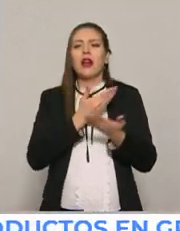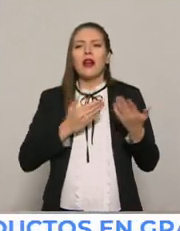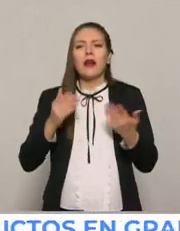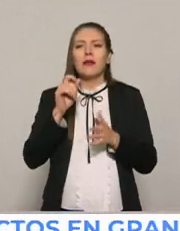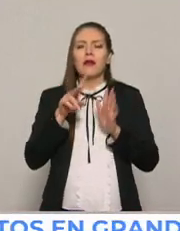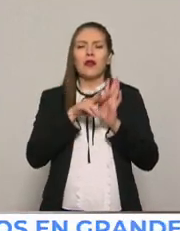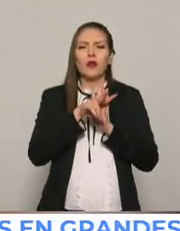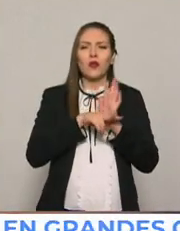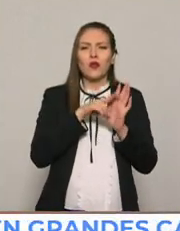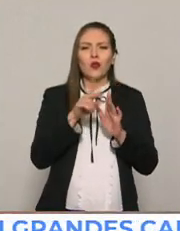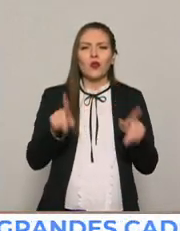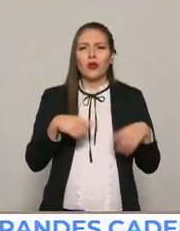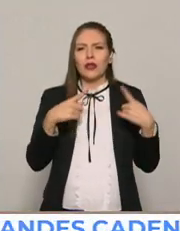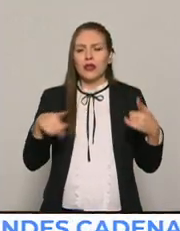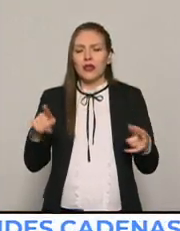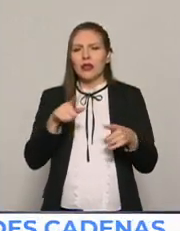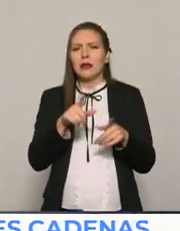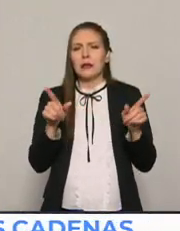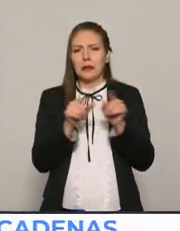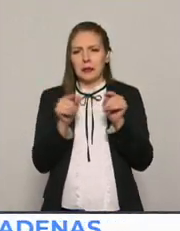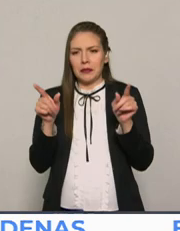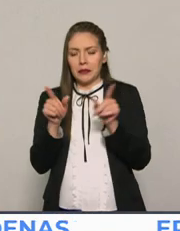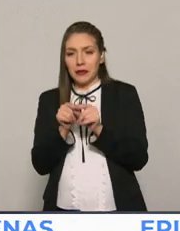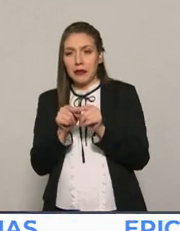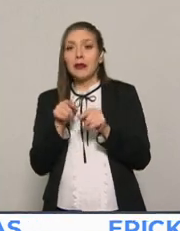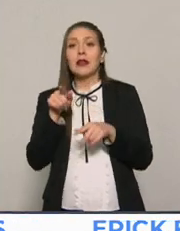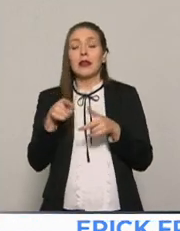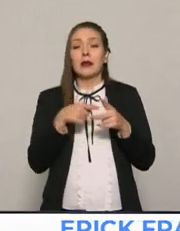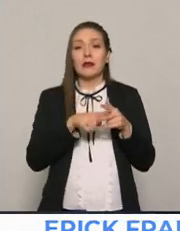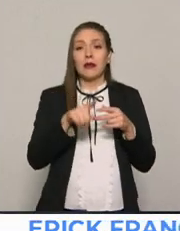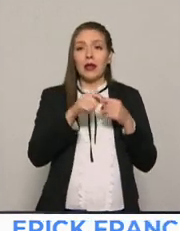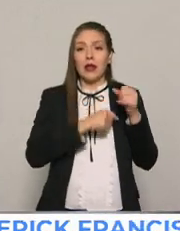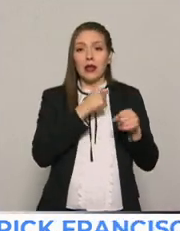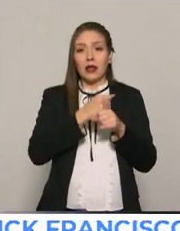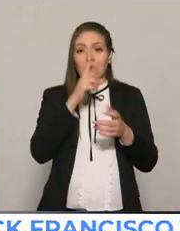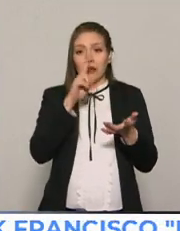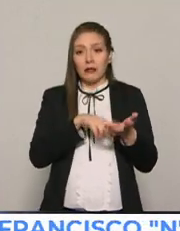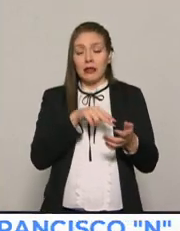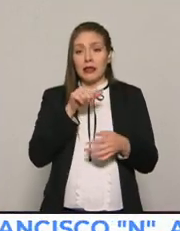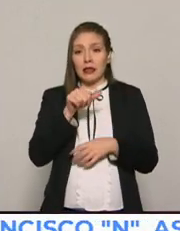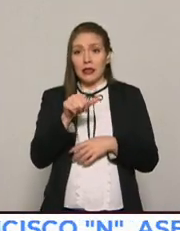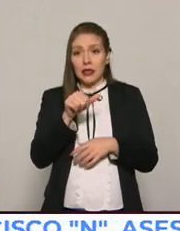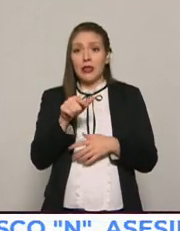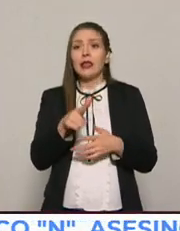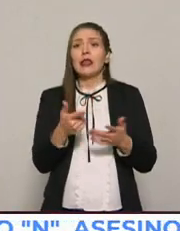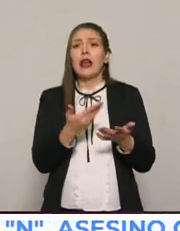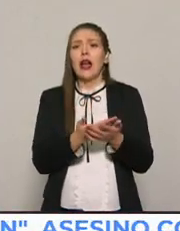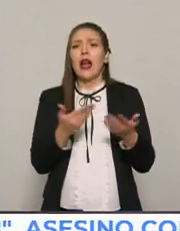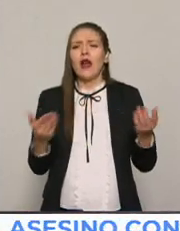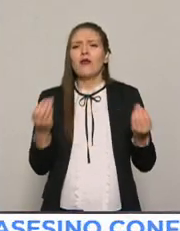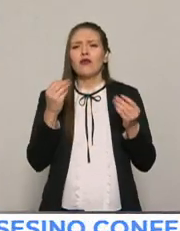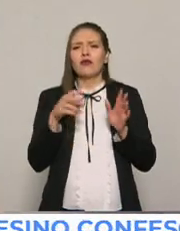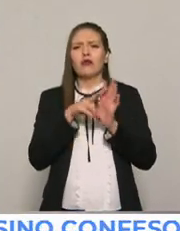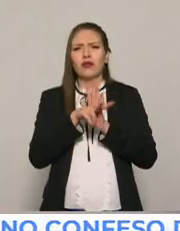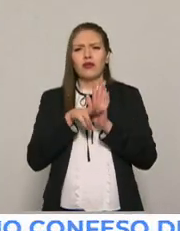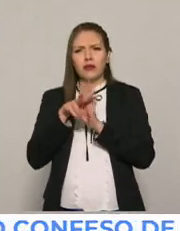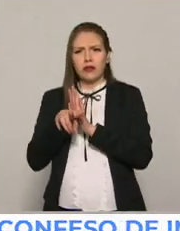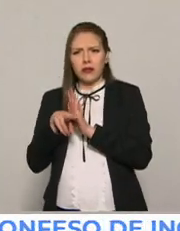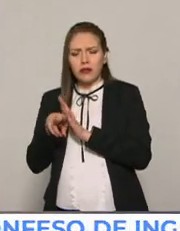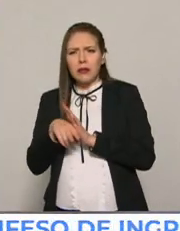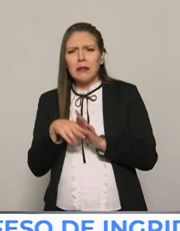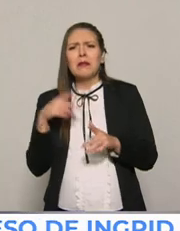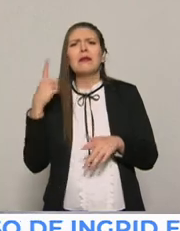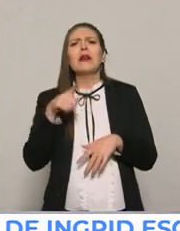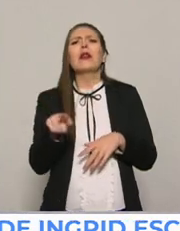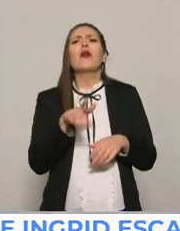Fue lanzada en el año 2016, cuenta con más de 500 millones de descargas. Pero, ¿cuáles son los peligros que existen en